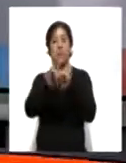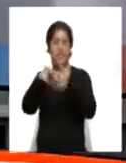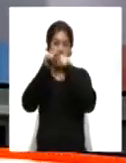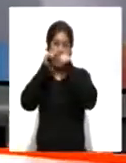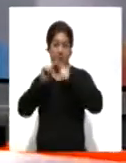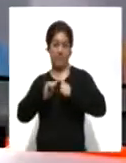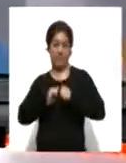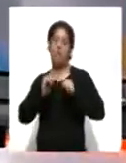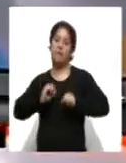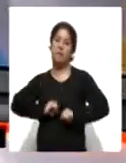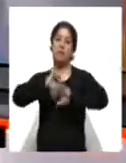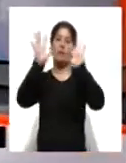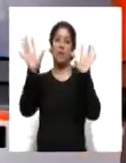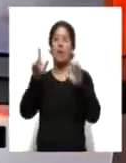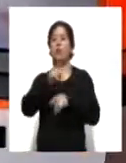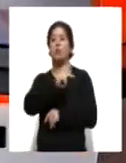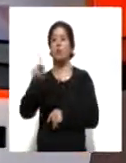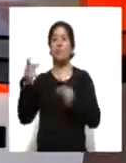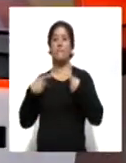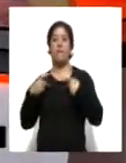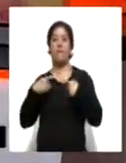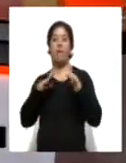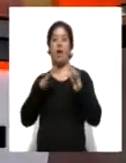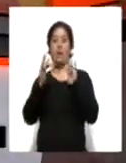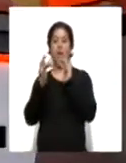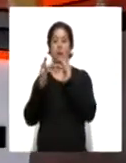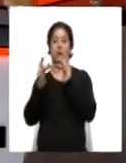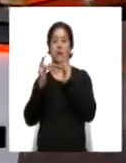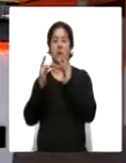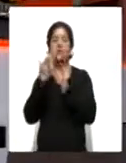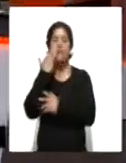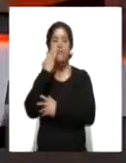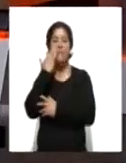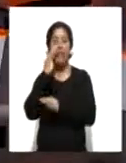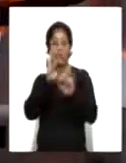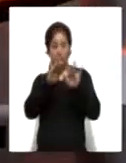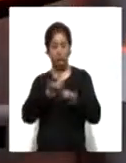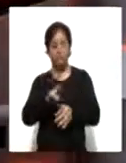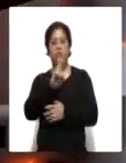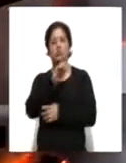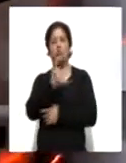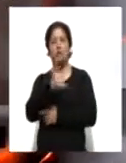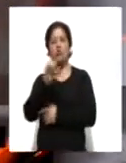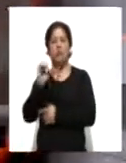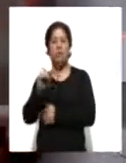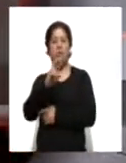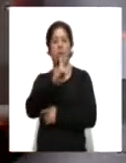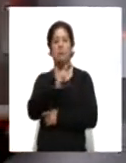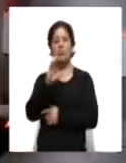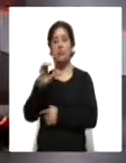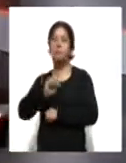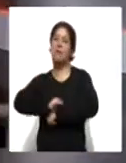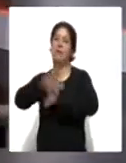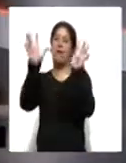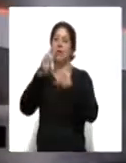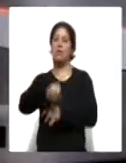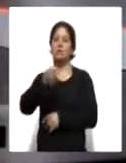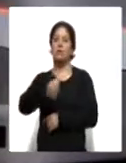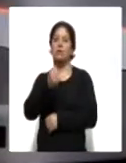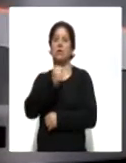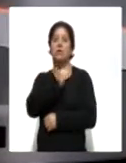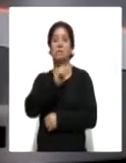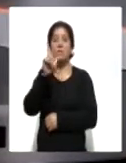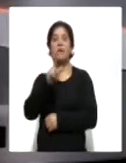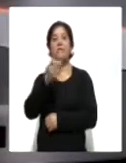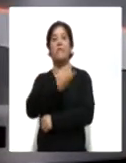atención, por supuesto a quienes se pusieron en contacto con nosotros a través de las redes sociales, Joy Ortega, Rocío Castro y por supuesto un saludo muy especial para la